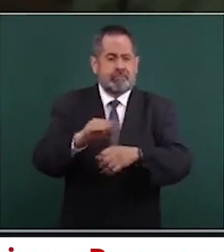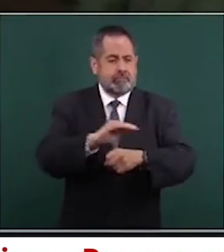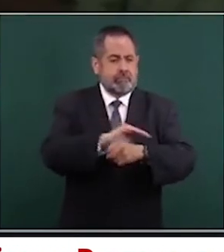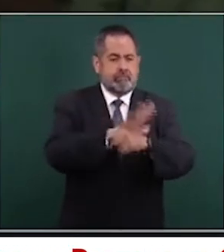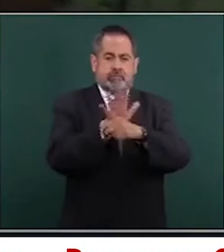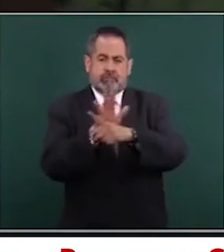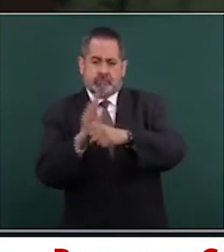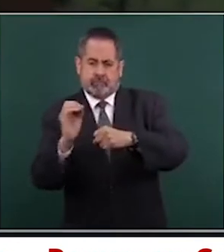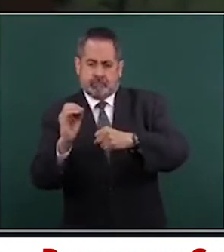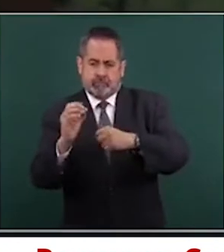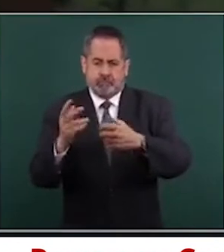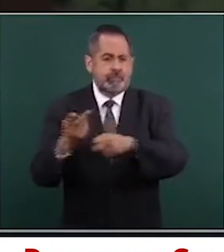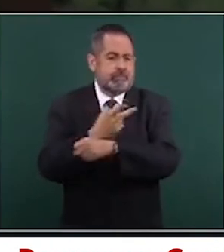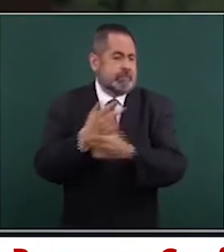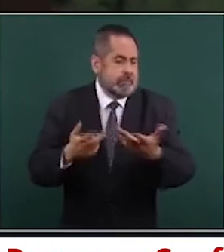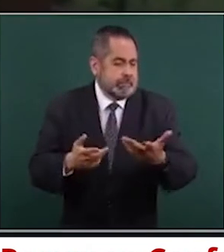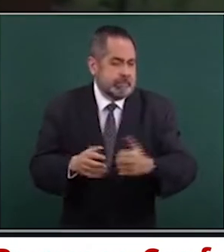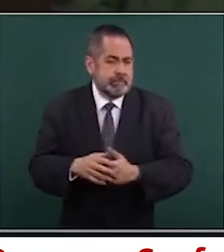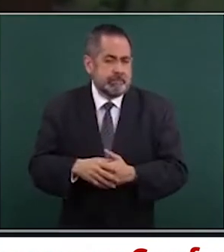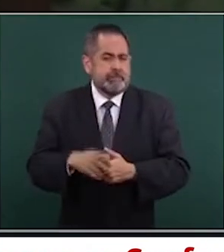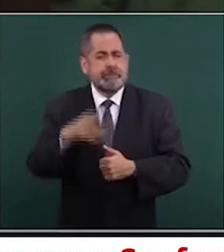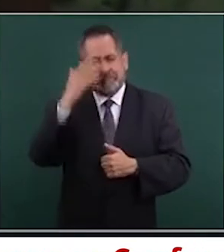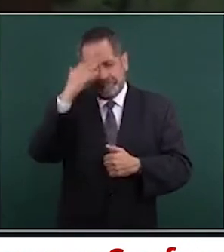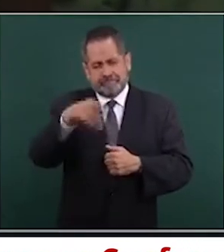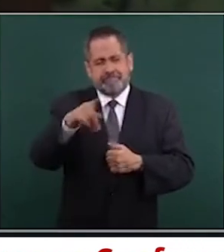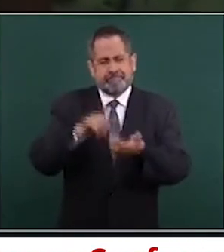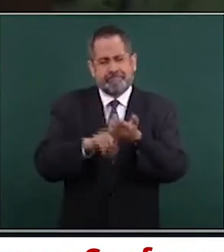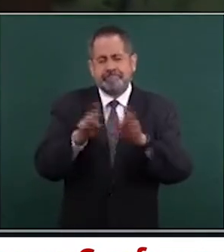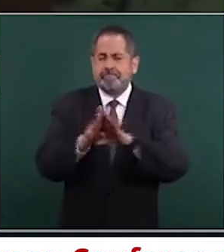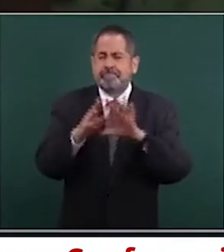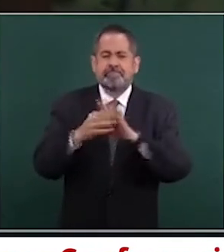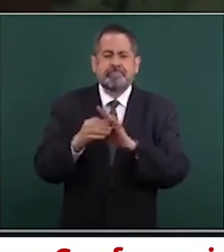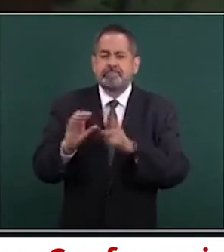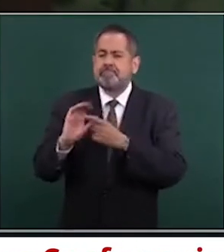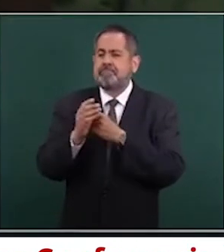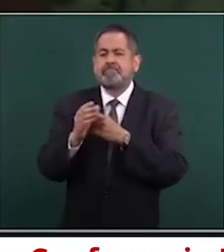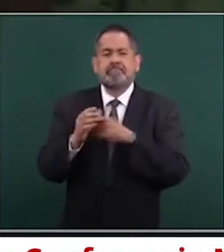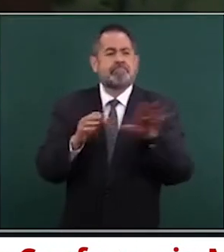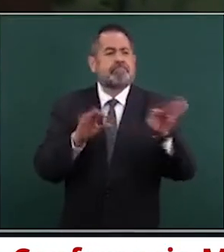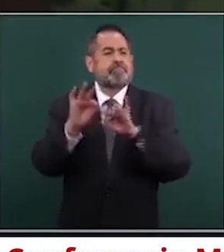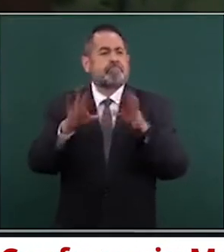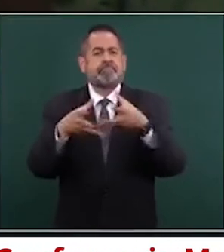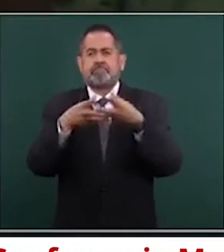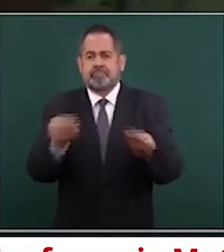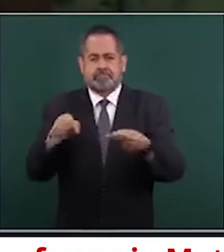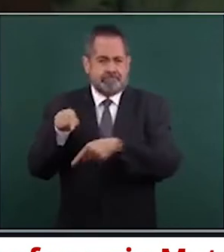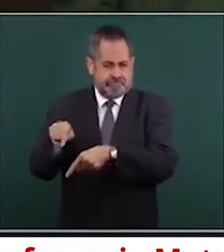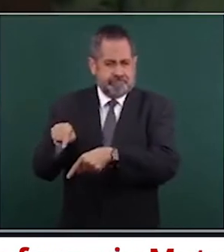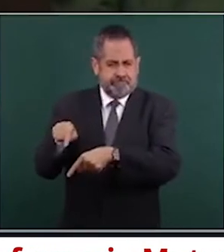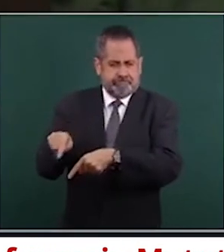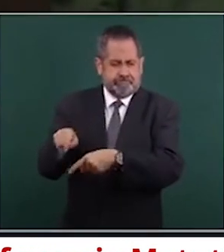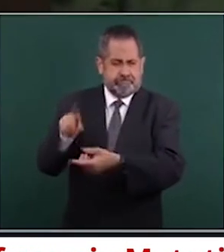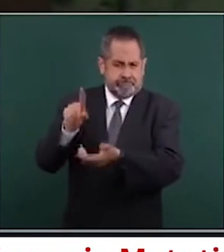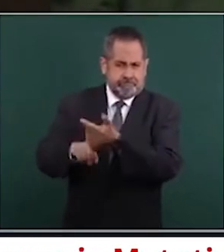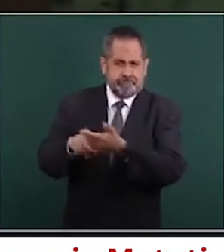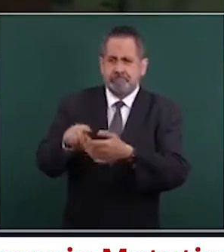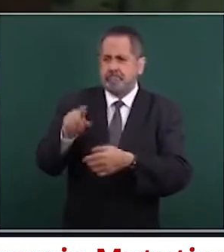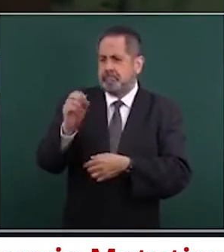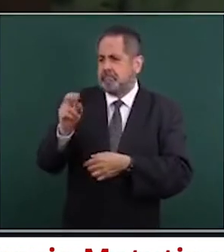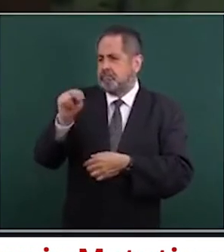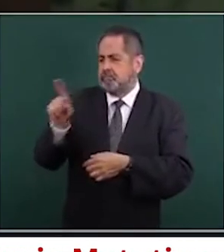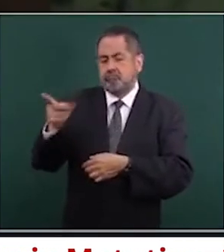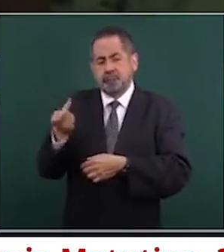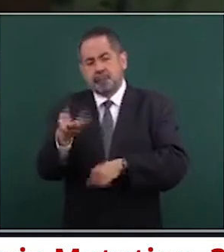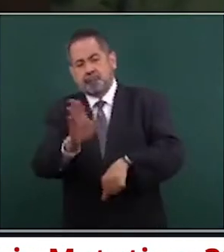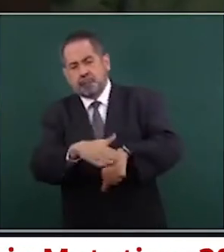presidente, un comentario al respecto de los señalamientos del Comité de Desapariciones Forzadas de la ONU que le